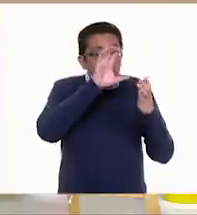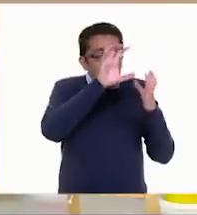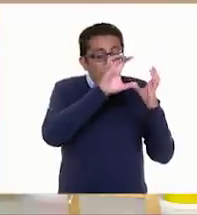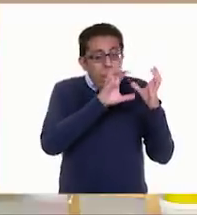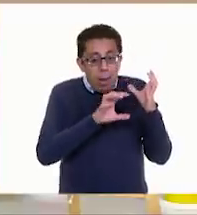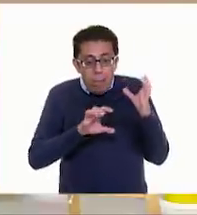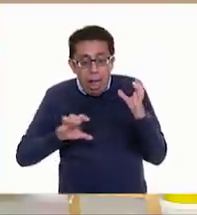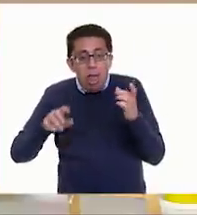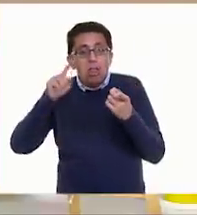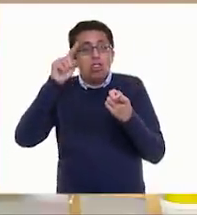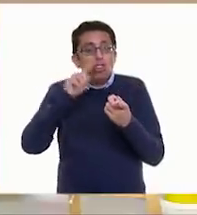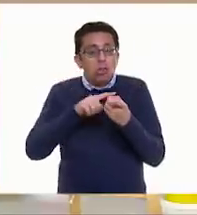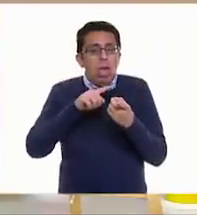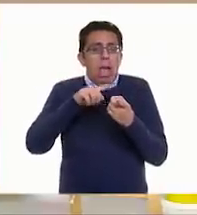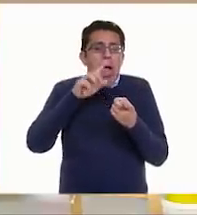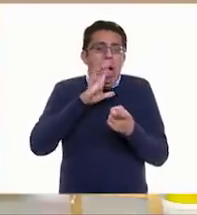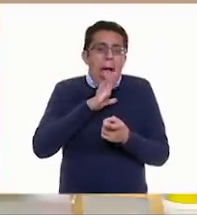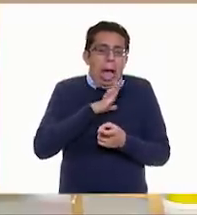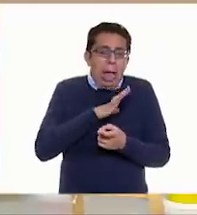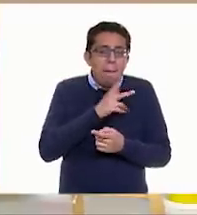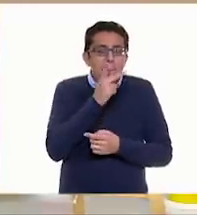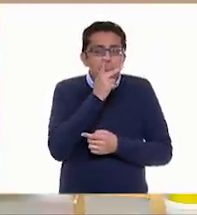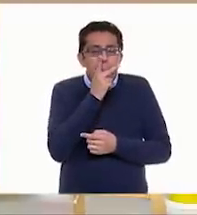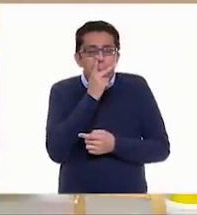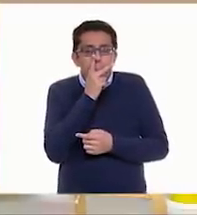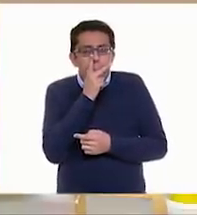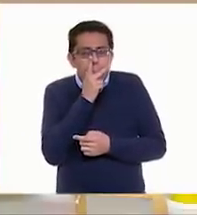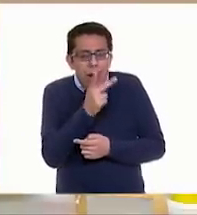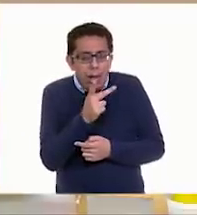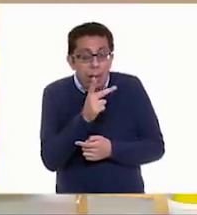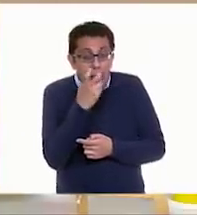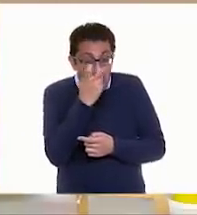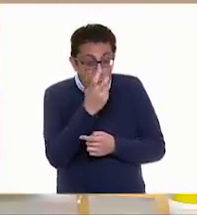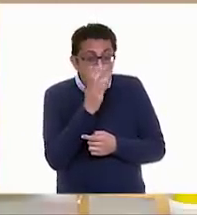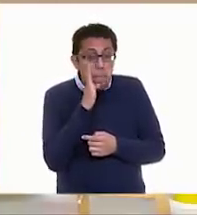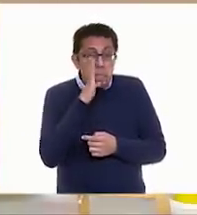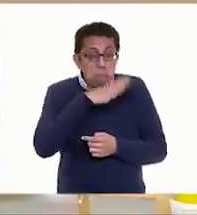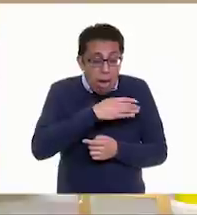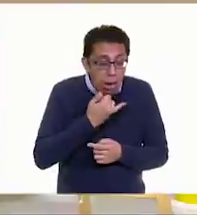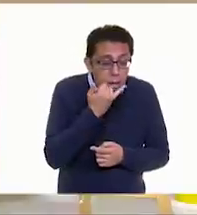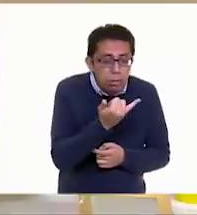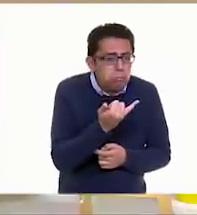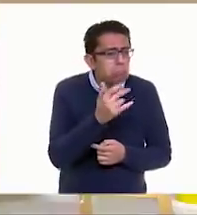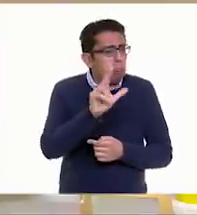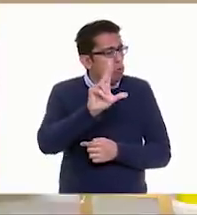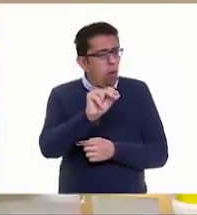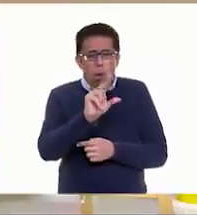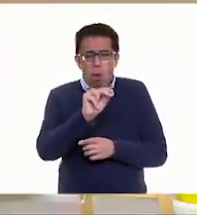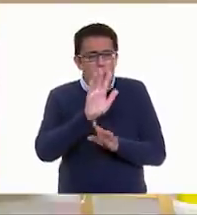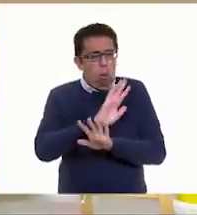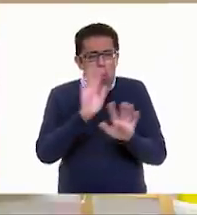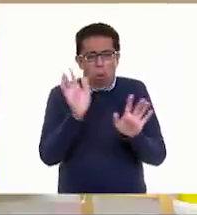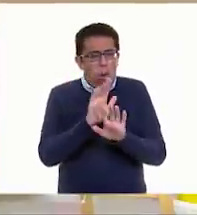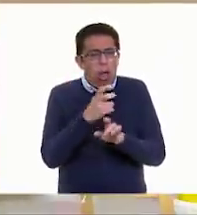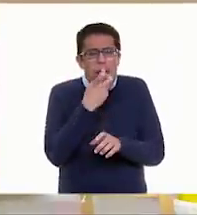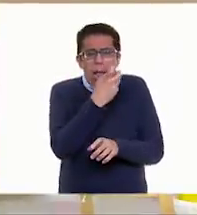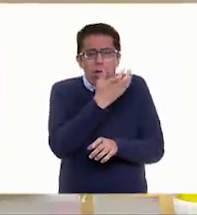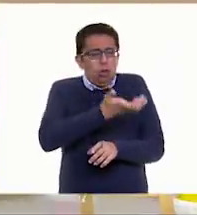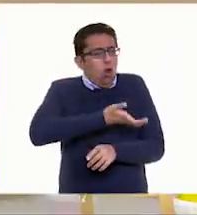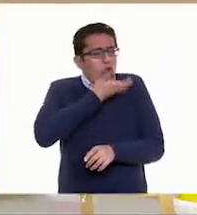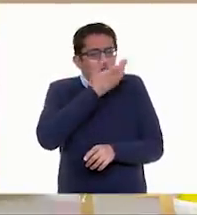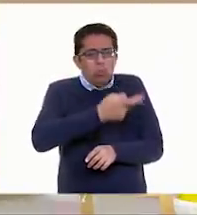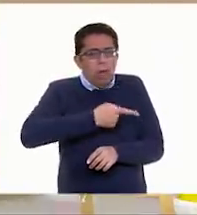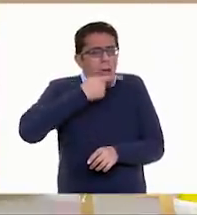que no es que quiera decir que estén incorrectas, sino que más bien en estos lugares así se hablan y así se